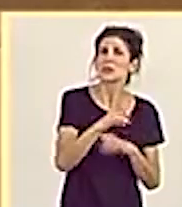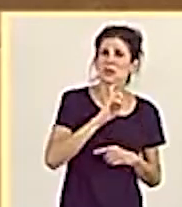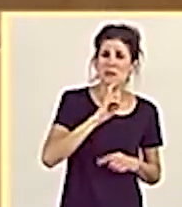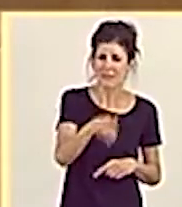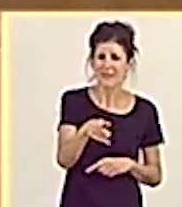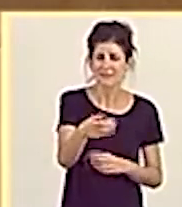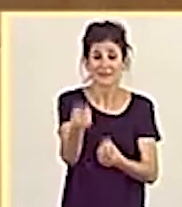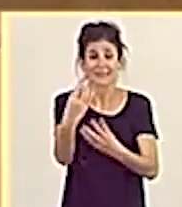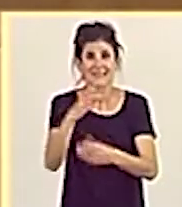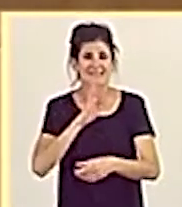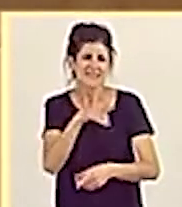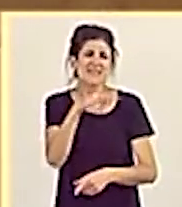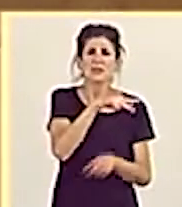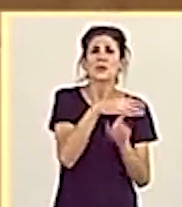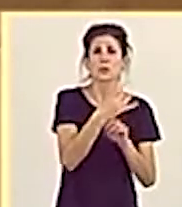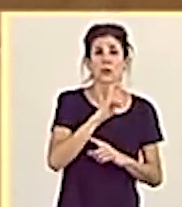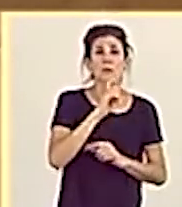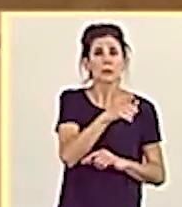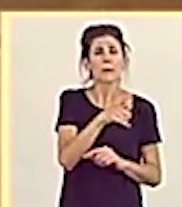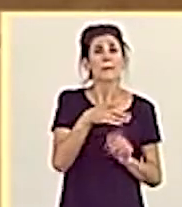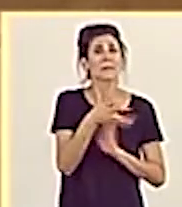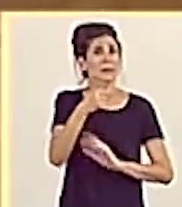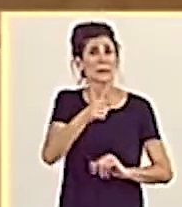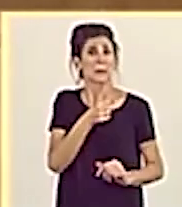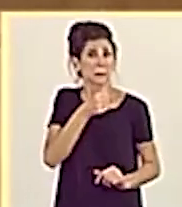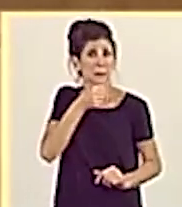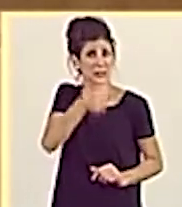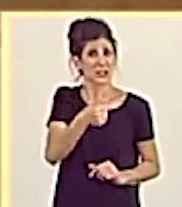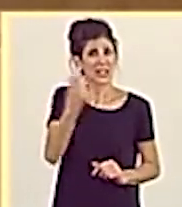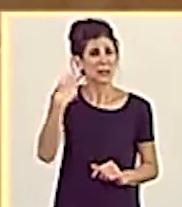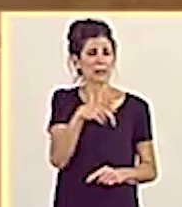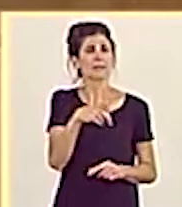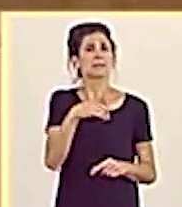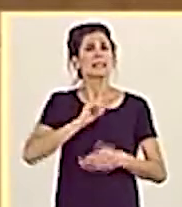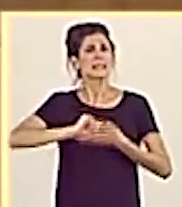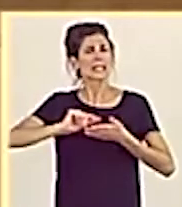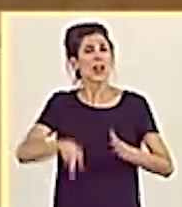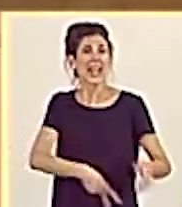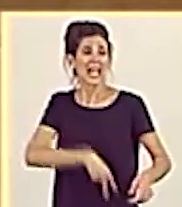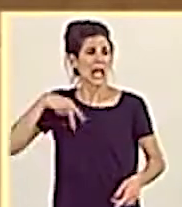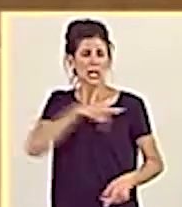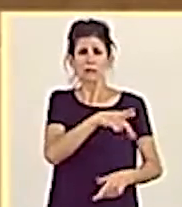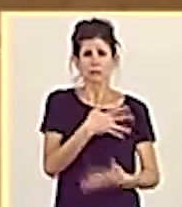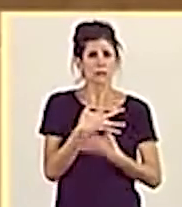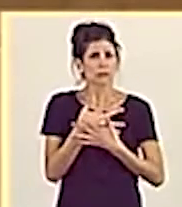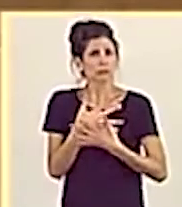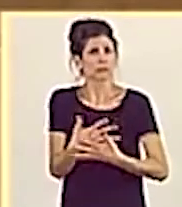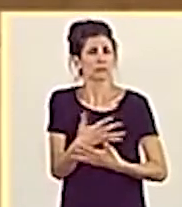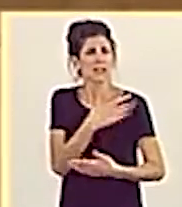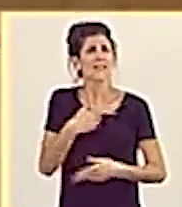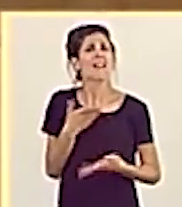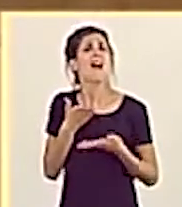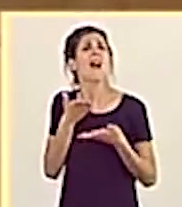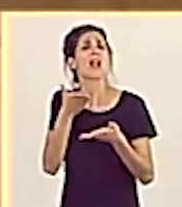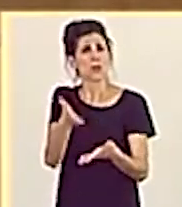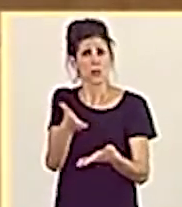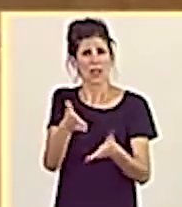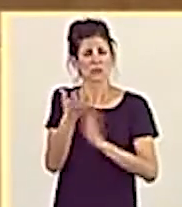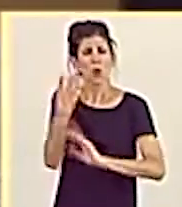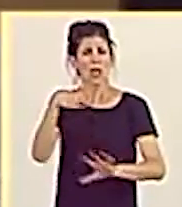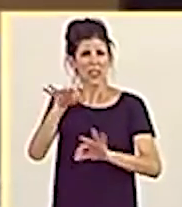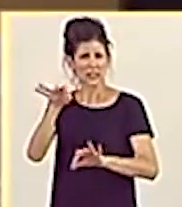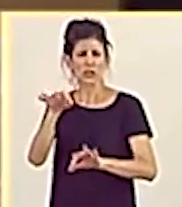que usted ha recordado? Que el Partido Socialista Obrero Español y su secretario general se ofreció a echar una mano a una gran